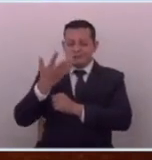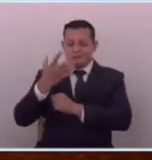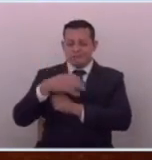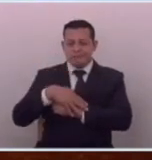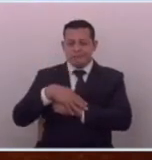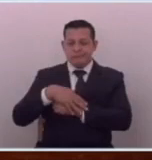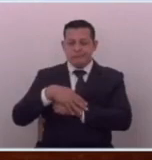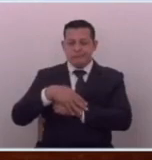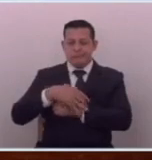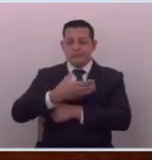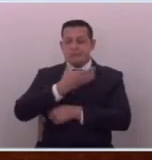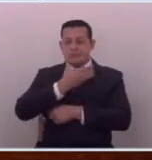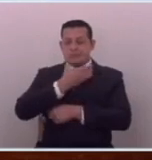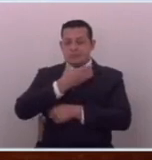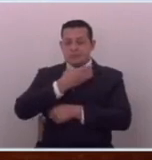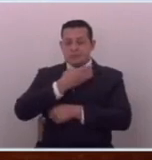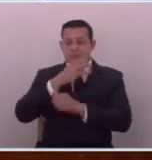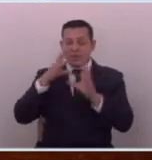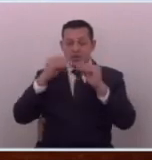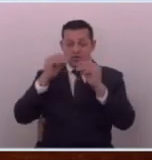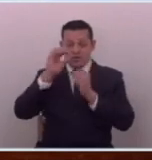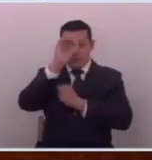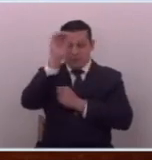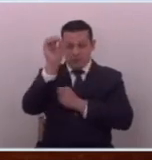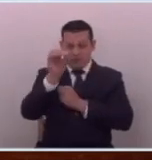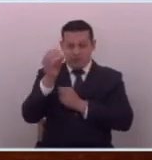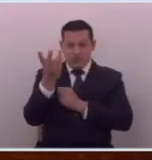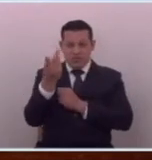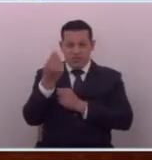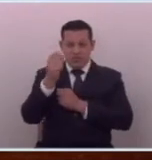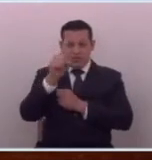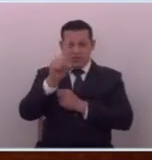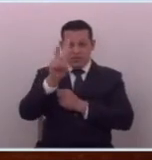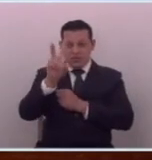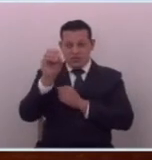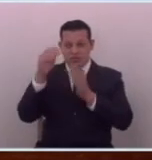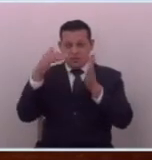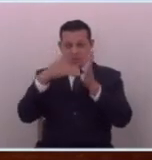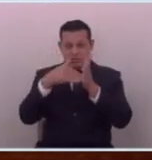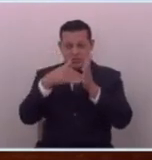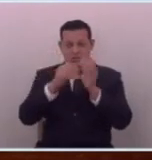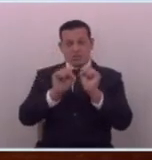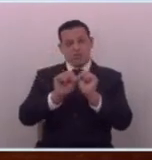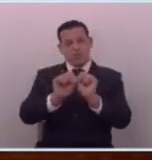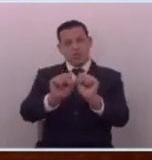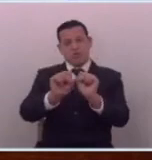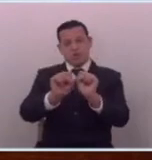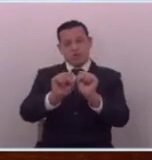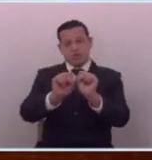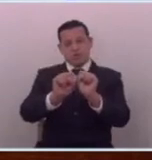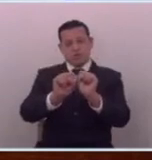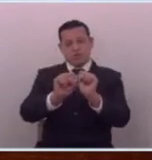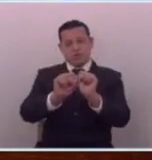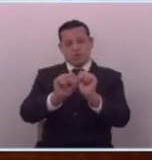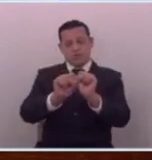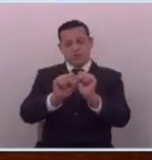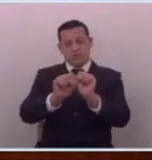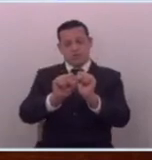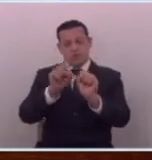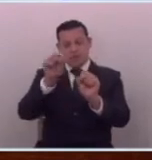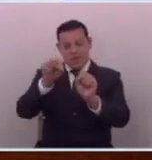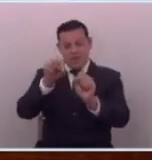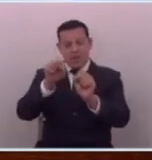duro tener que hablar de cifras y de números de 120 mil muertos en la paz que ellos